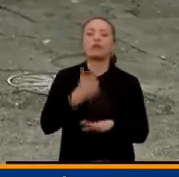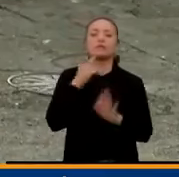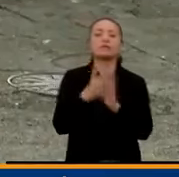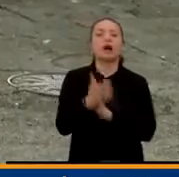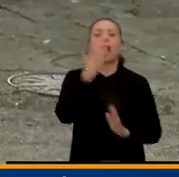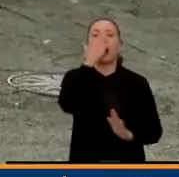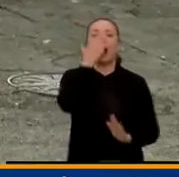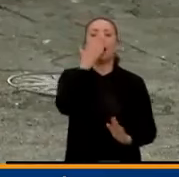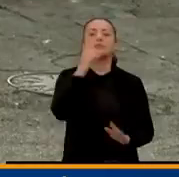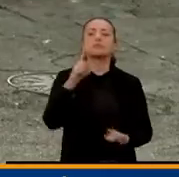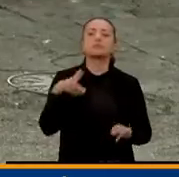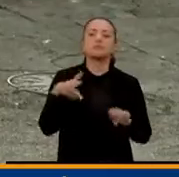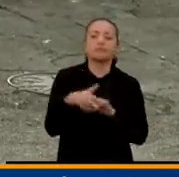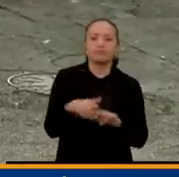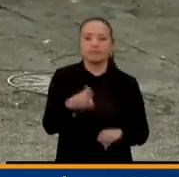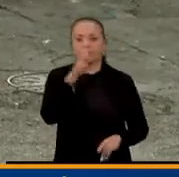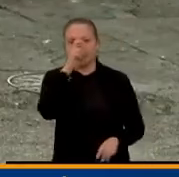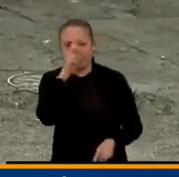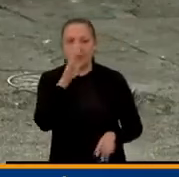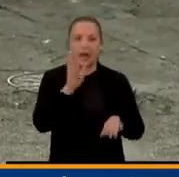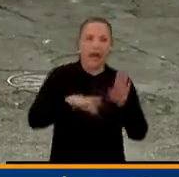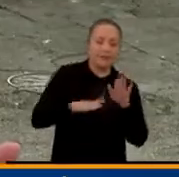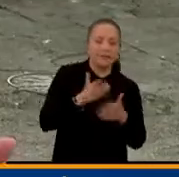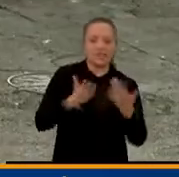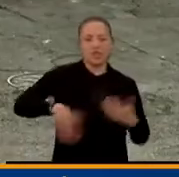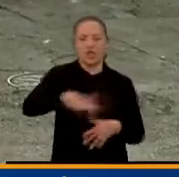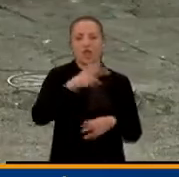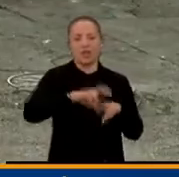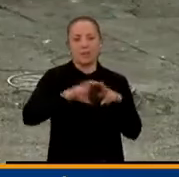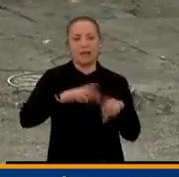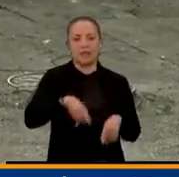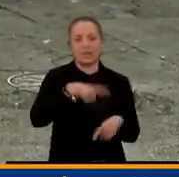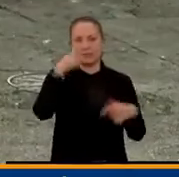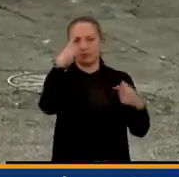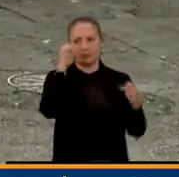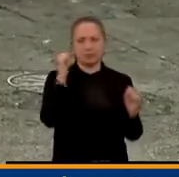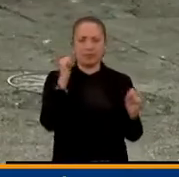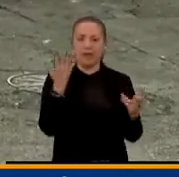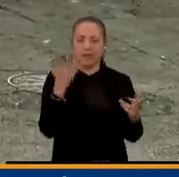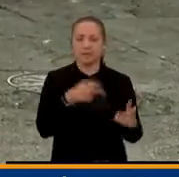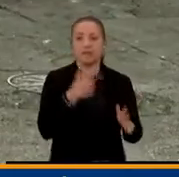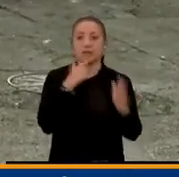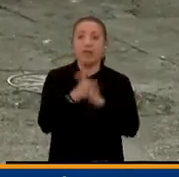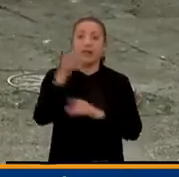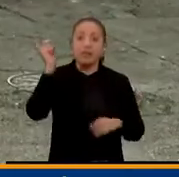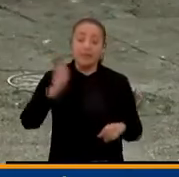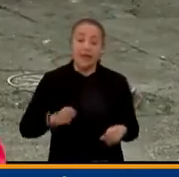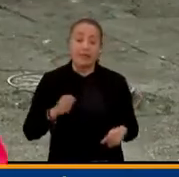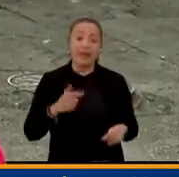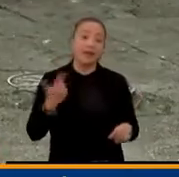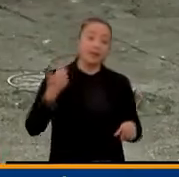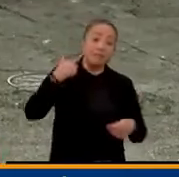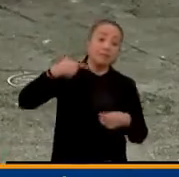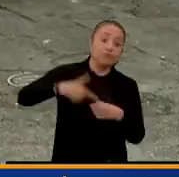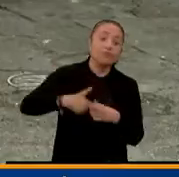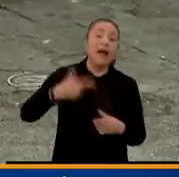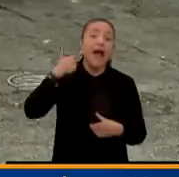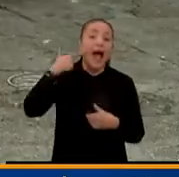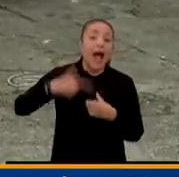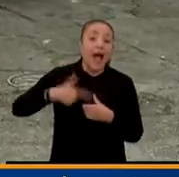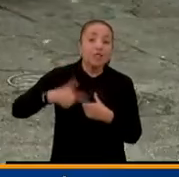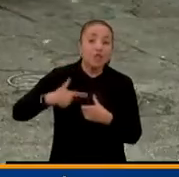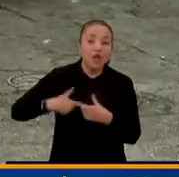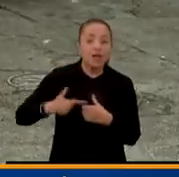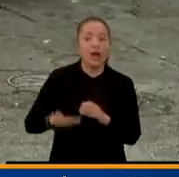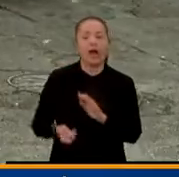se puede prestar con algunas restricciones aquí en la capital de Caldas. Pues ellos aseguran que si tienen que tanquear con gasolina, se les incrementarían sus